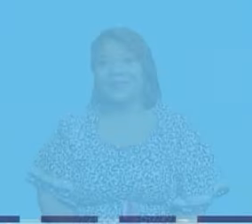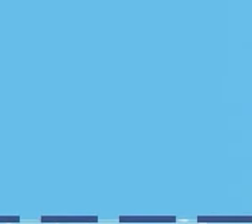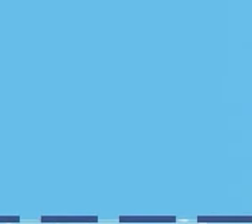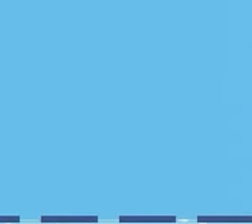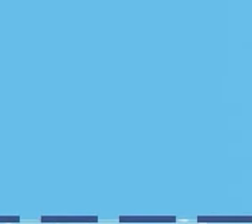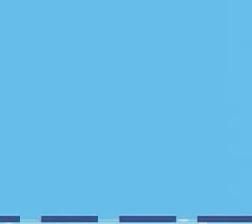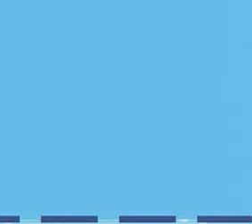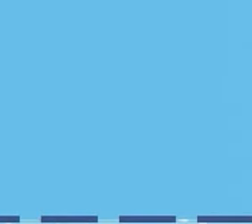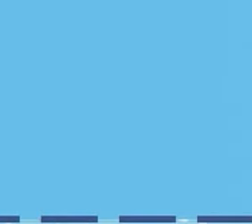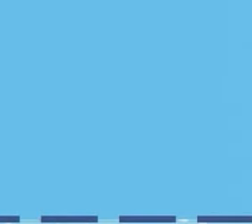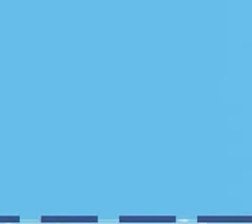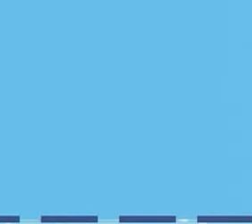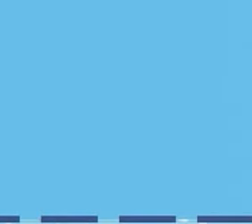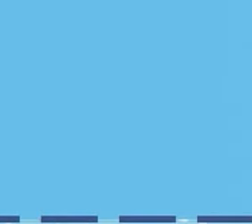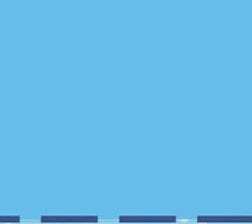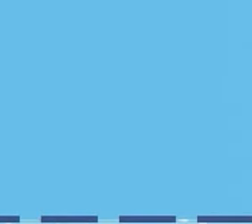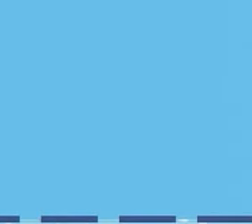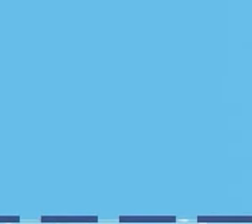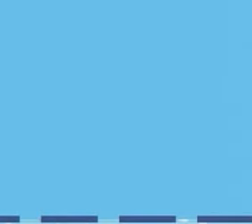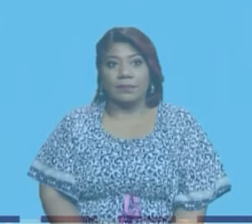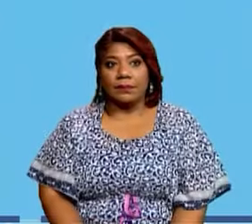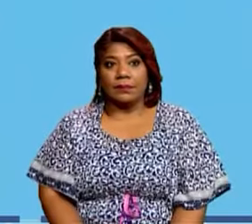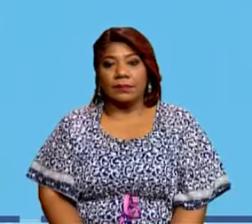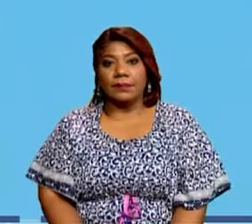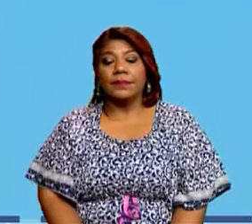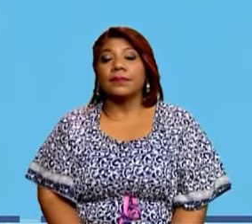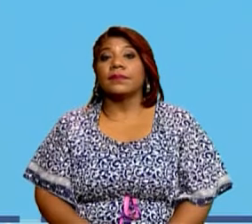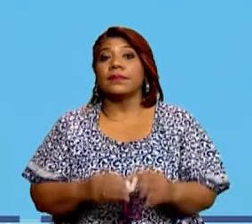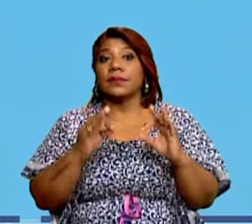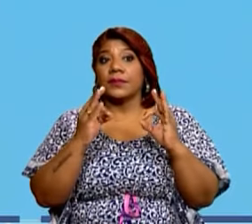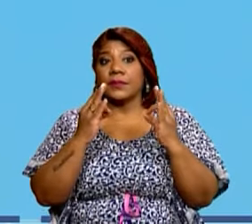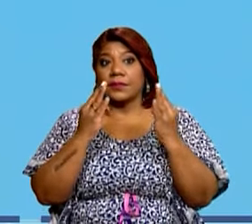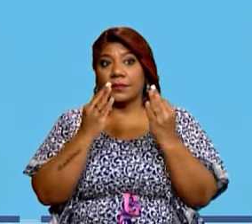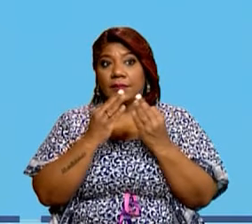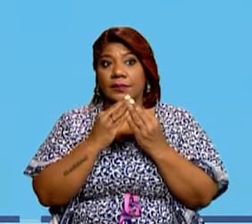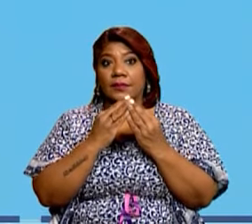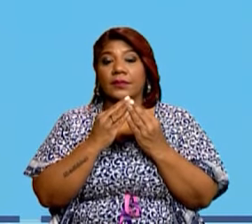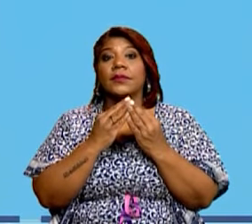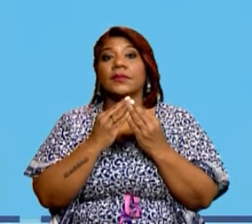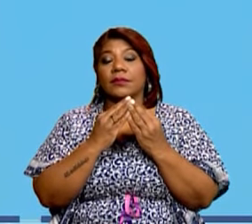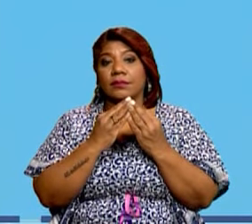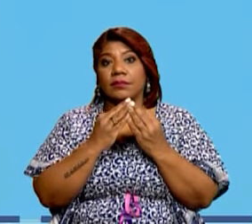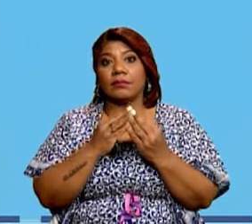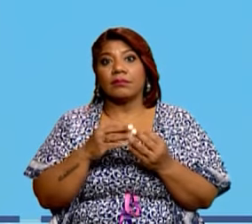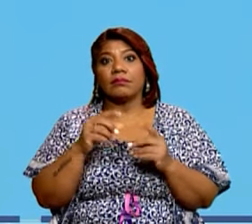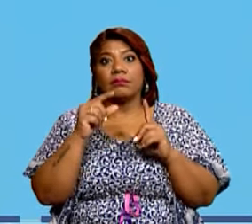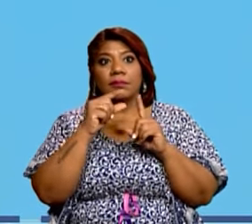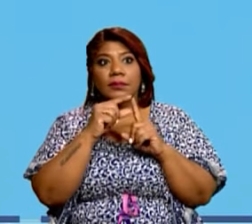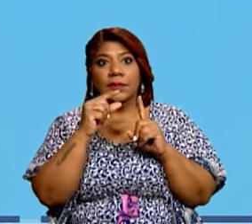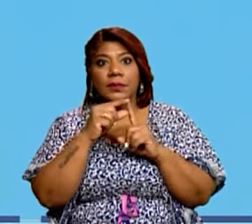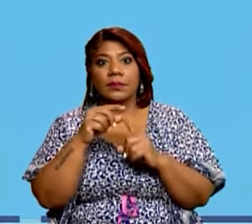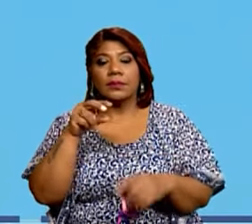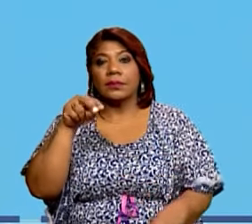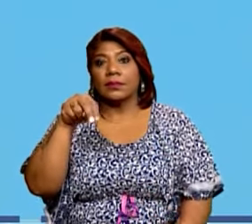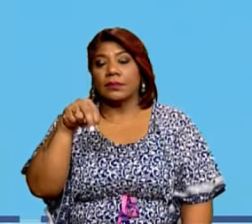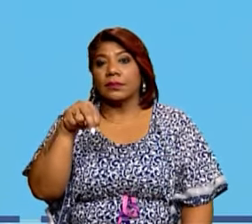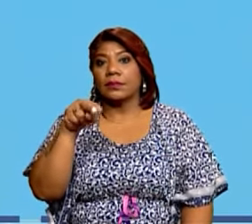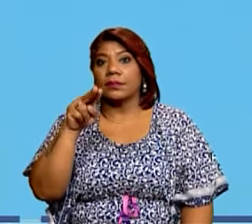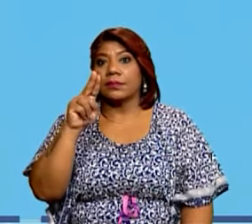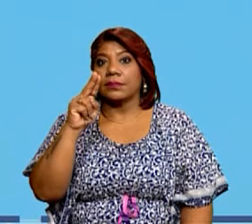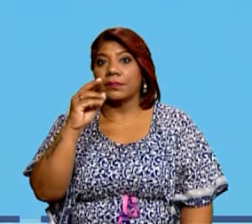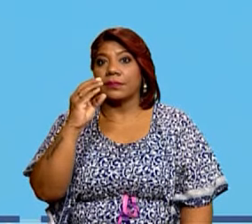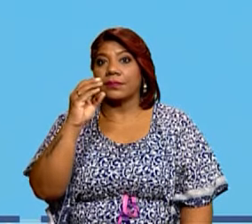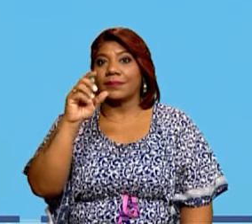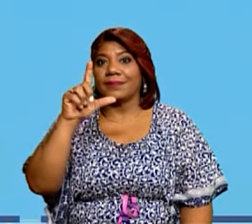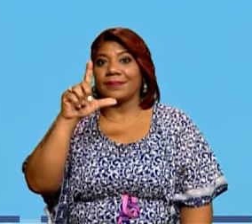En la segunda imagen podemos ver la familia nuclear. Vamos a observar dónde está la familia nuclear y la vas a unir con